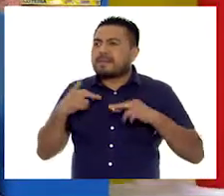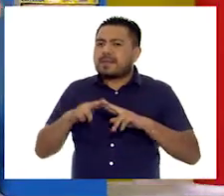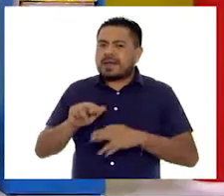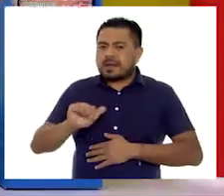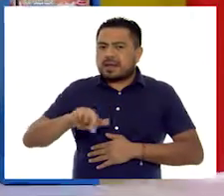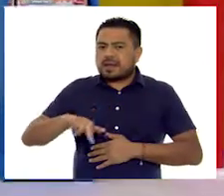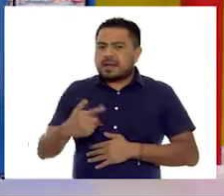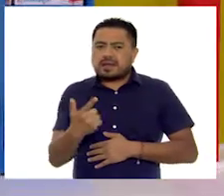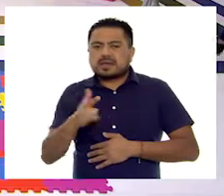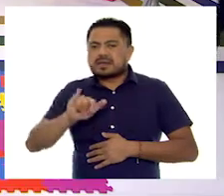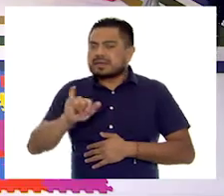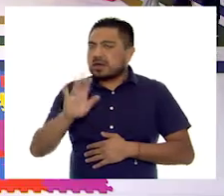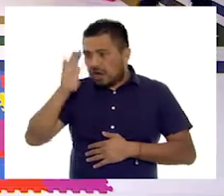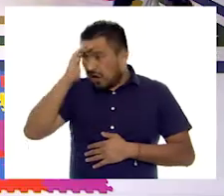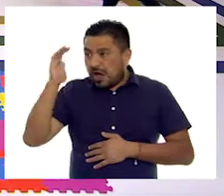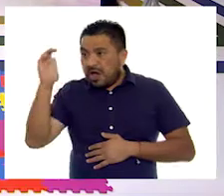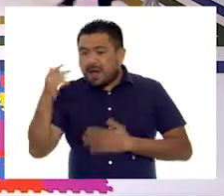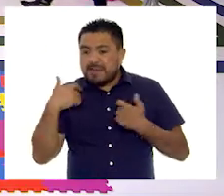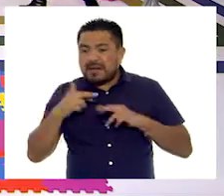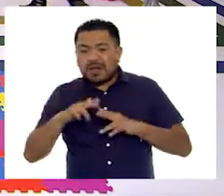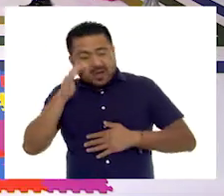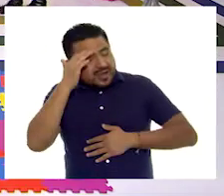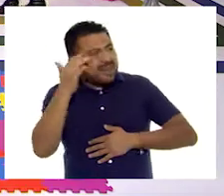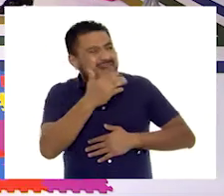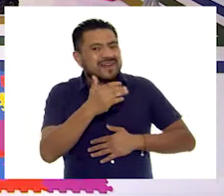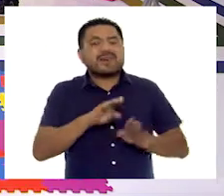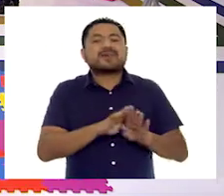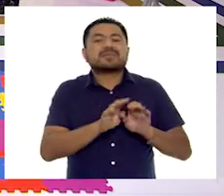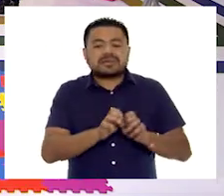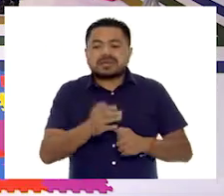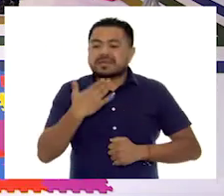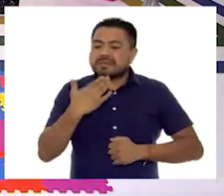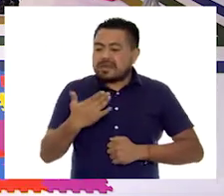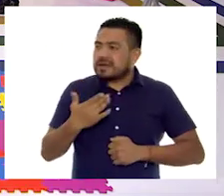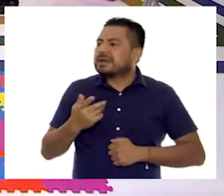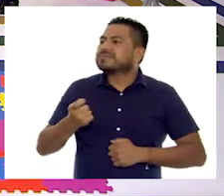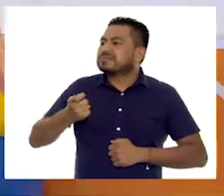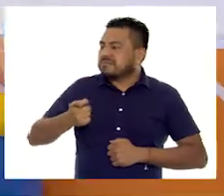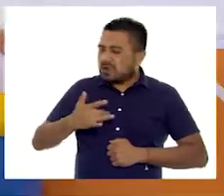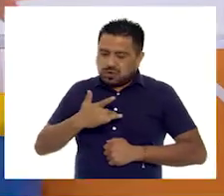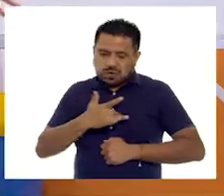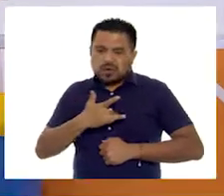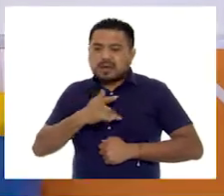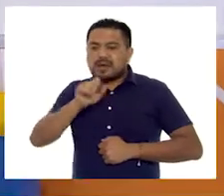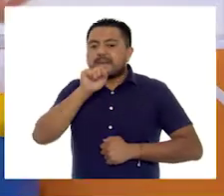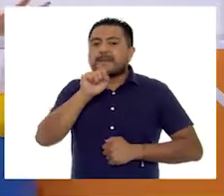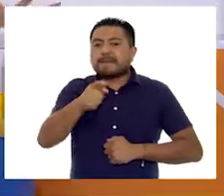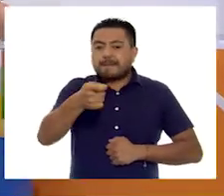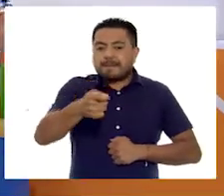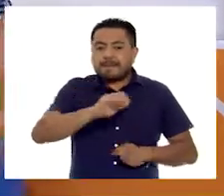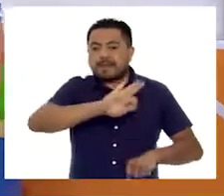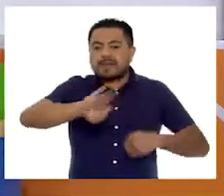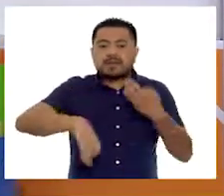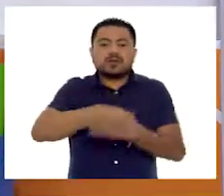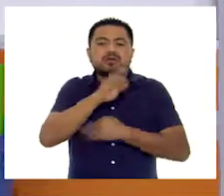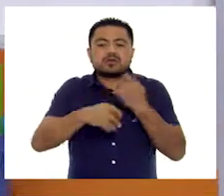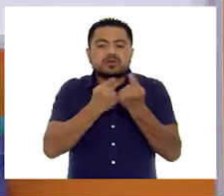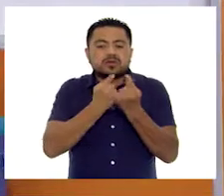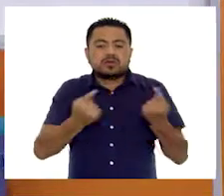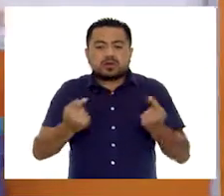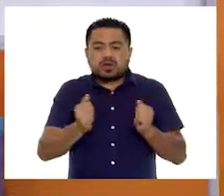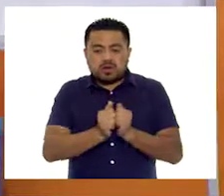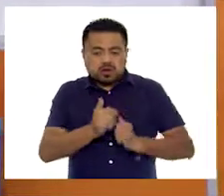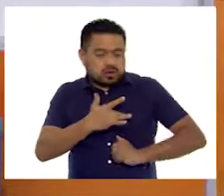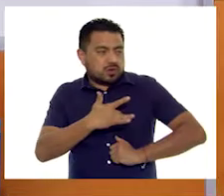¡Hola, maestra! Hola, Mariana. ¿Cómo estás? Muy bien. Muchas gracias. Te saludo con el corazón y también saludo a nuestras niñas y niños con el